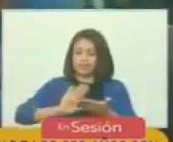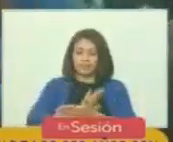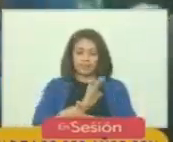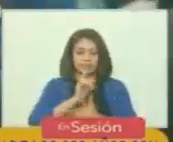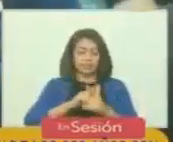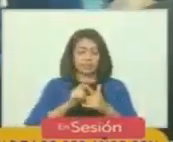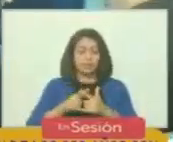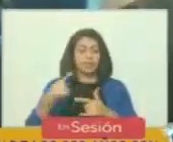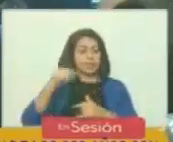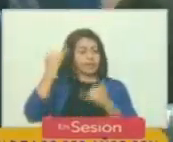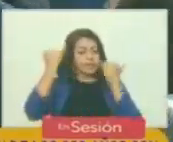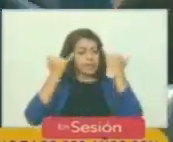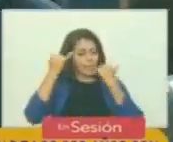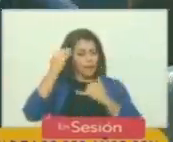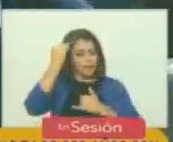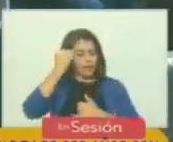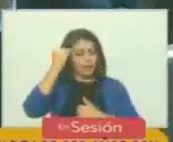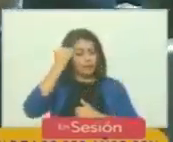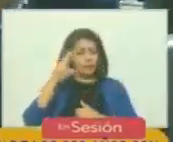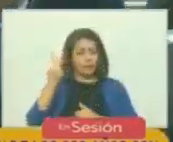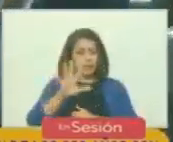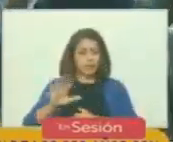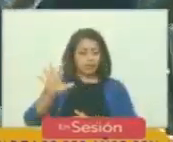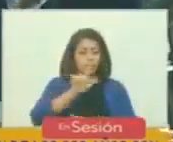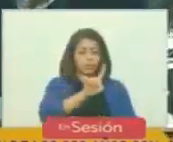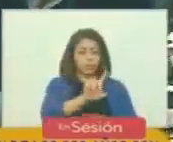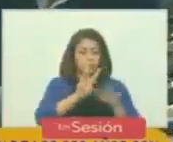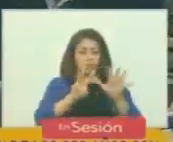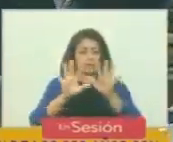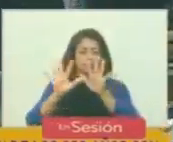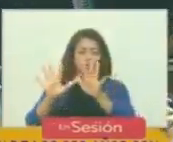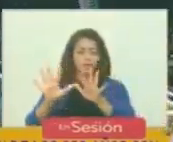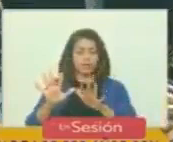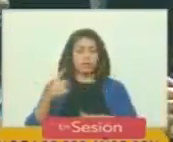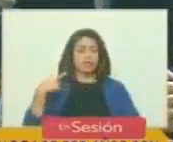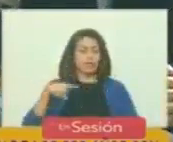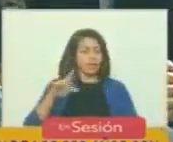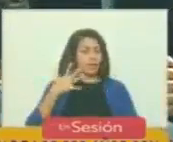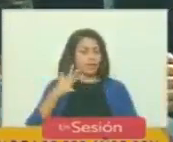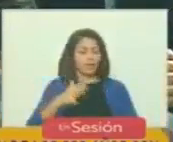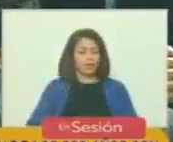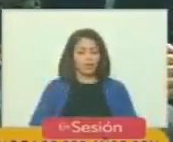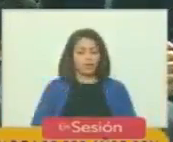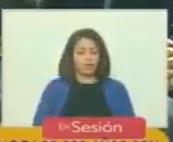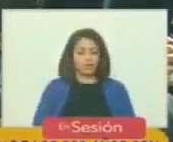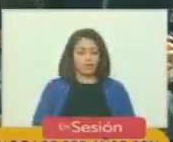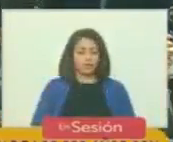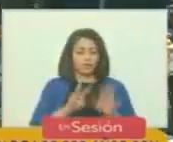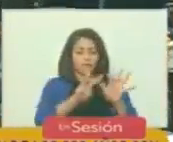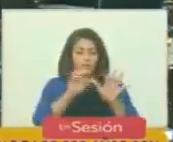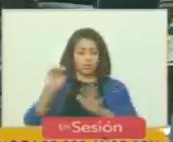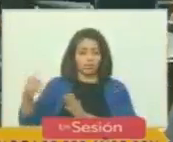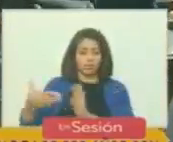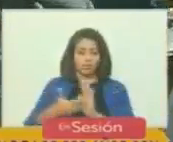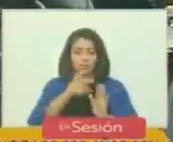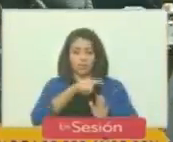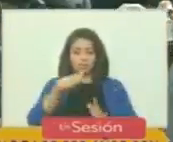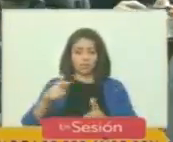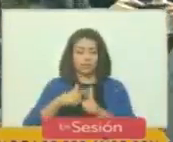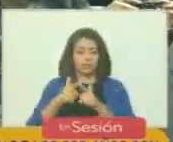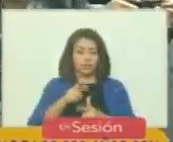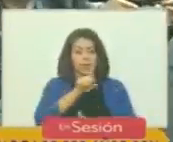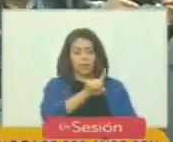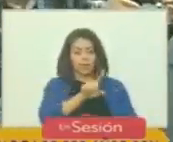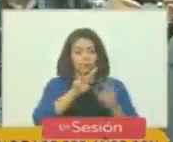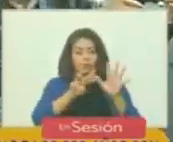tengamos una idea Venezuela en 1810 tenía aproximadamente 800 mil habitantes en